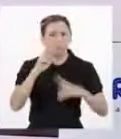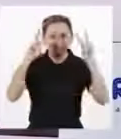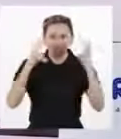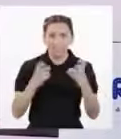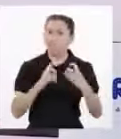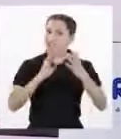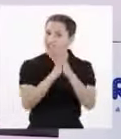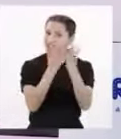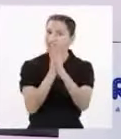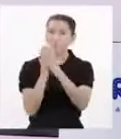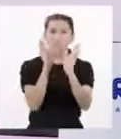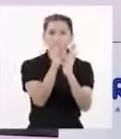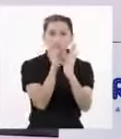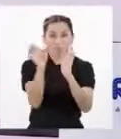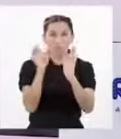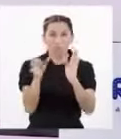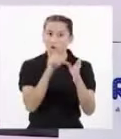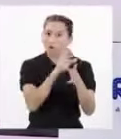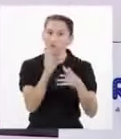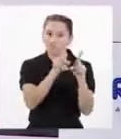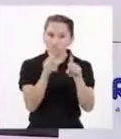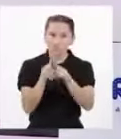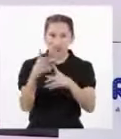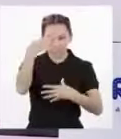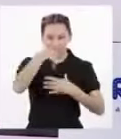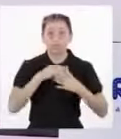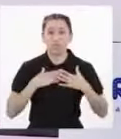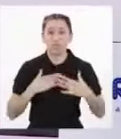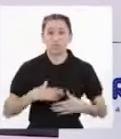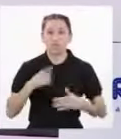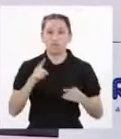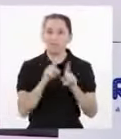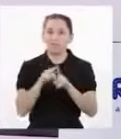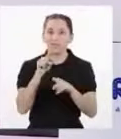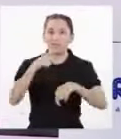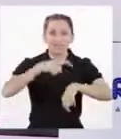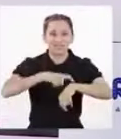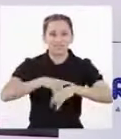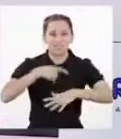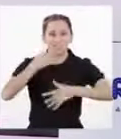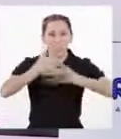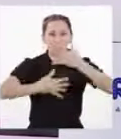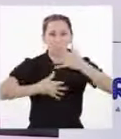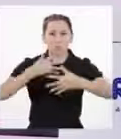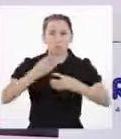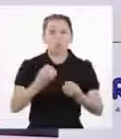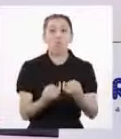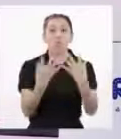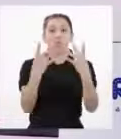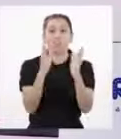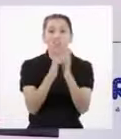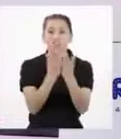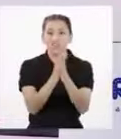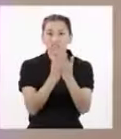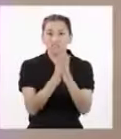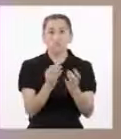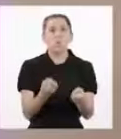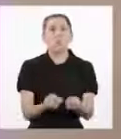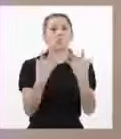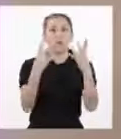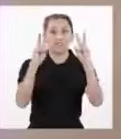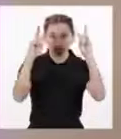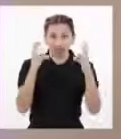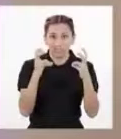encuentra hoy en la etapa de aplicación de este aprendizaje Que ayudaron a determinar cuántos libros hay y cuáles son sus temas Te